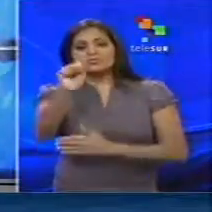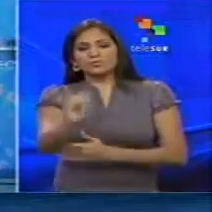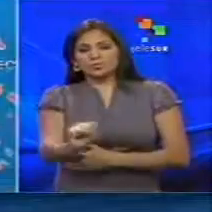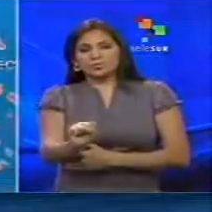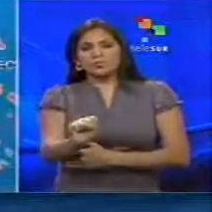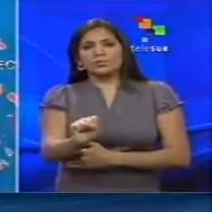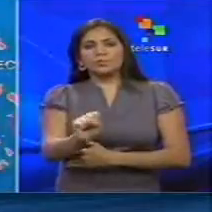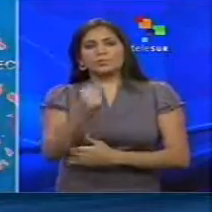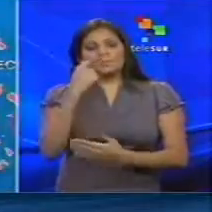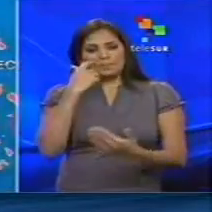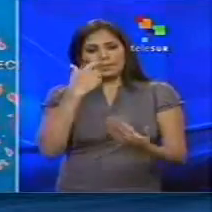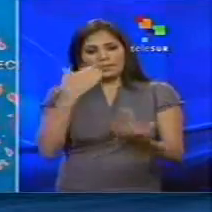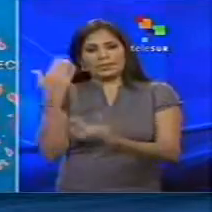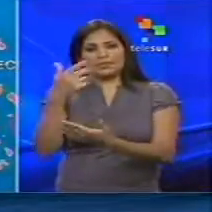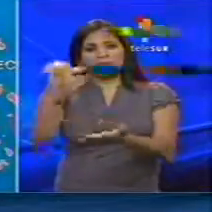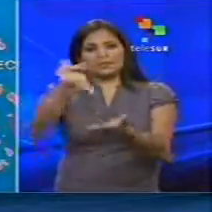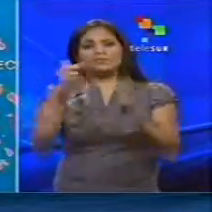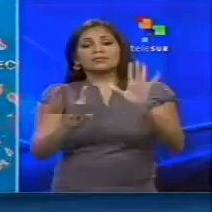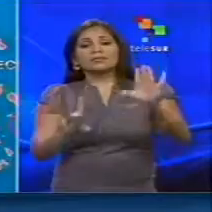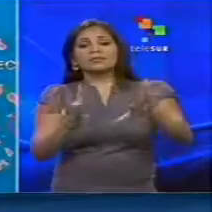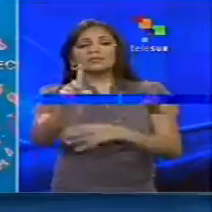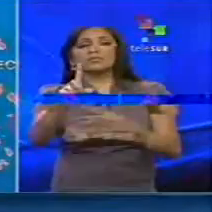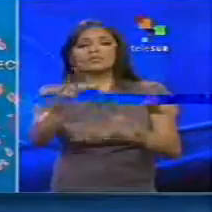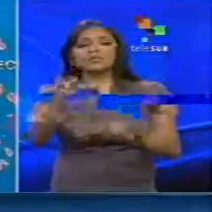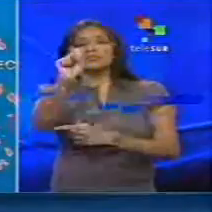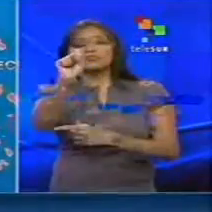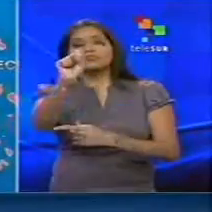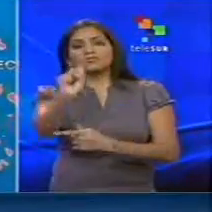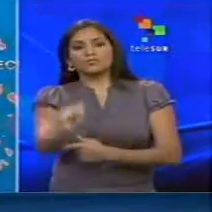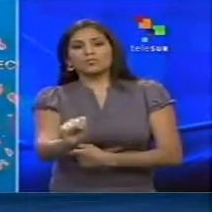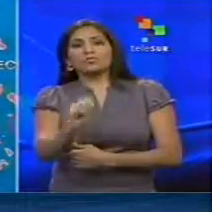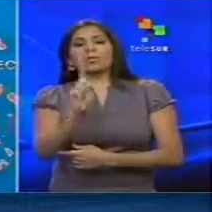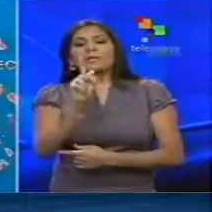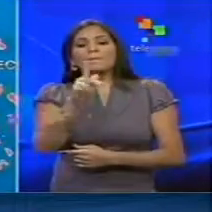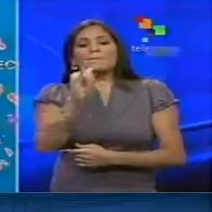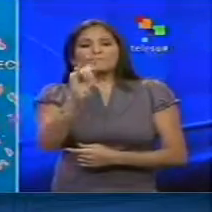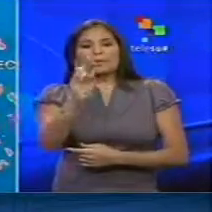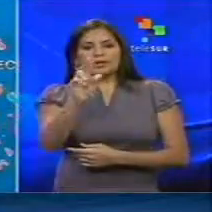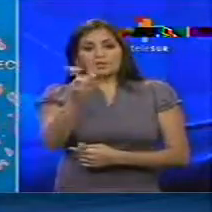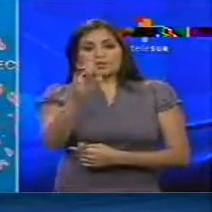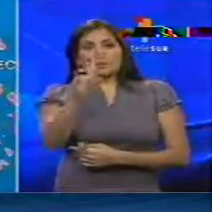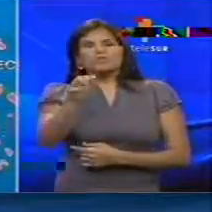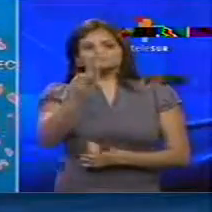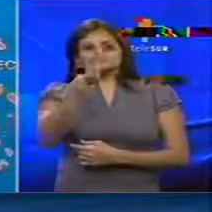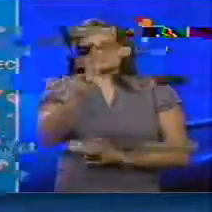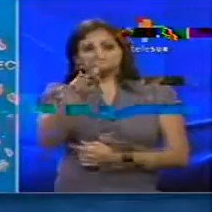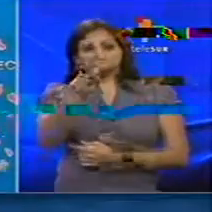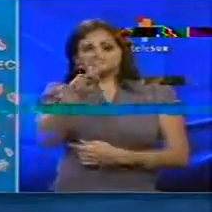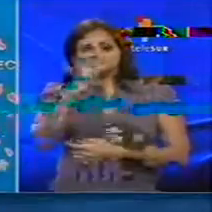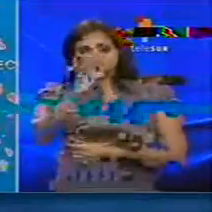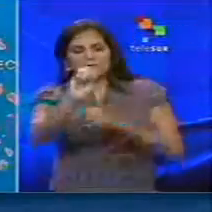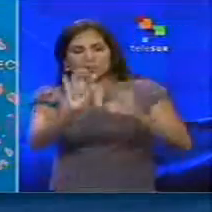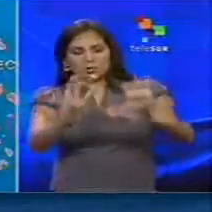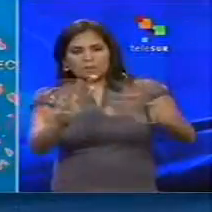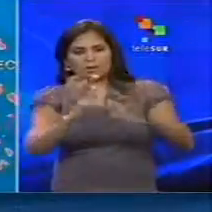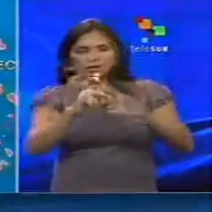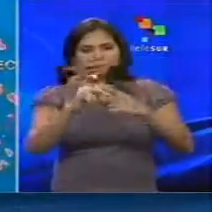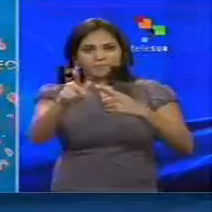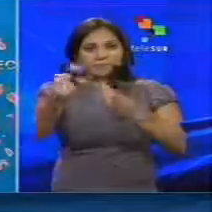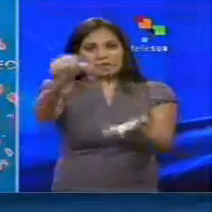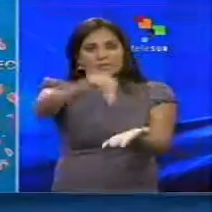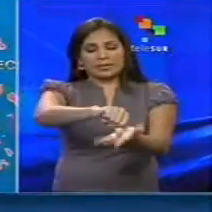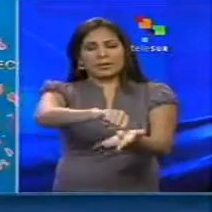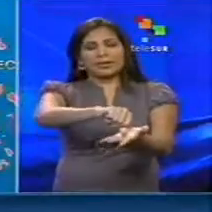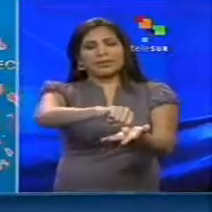Grecia. El epicentro se ubicó a 61 kilómetros de Pirgos y a 409 kilómetros de oeste de Atenas, la capital.